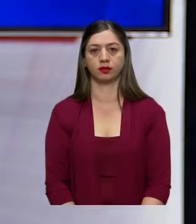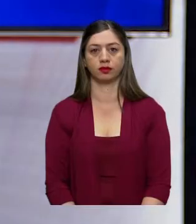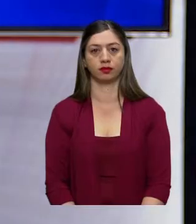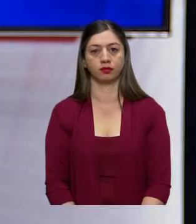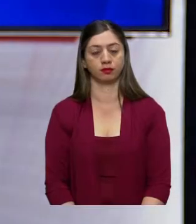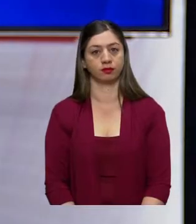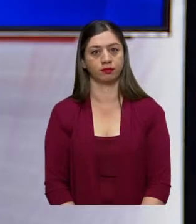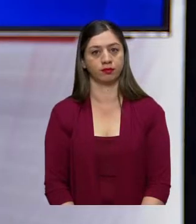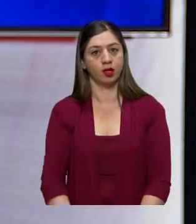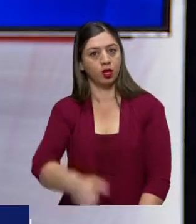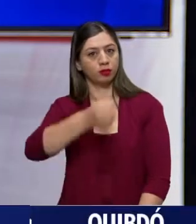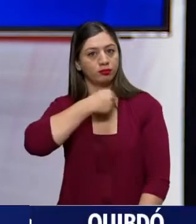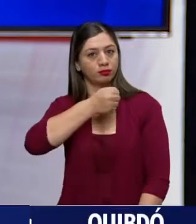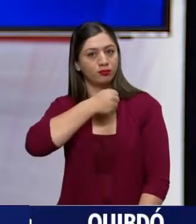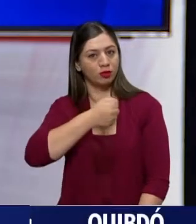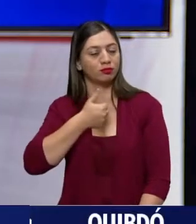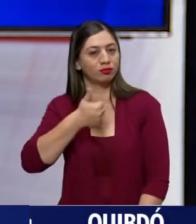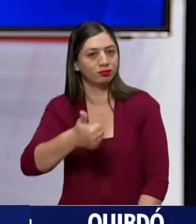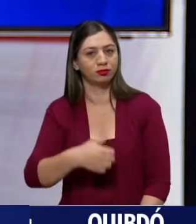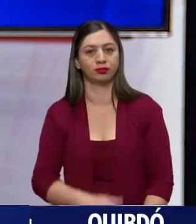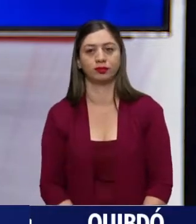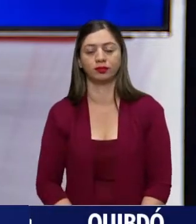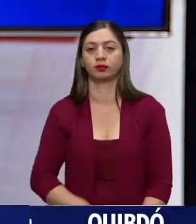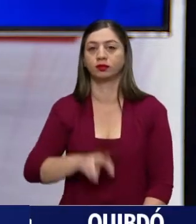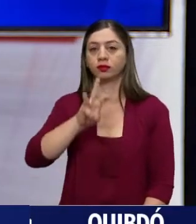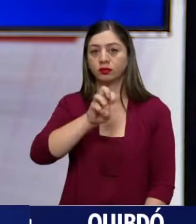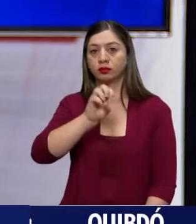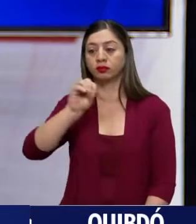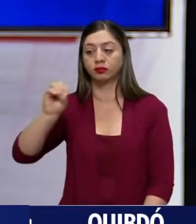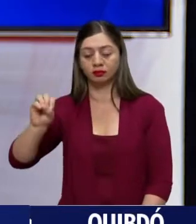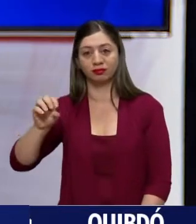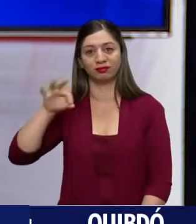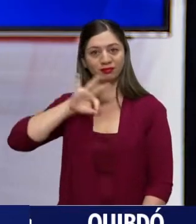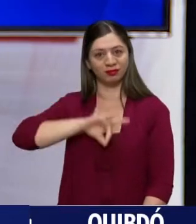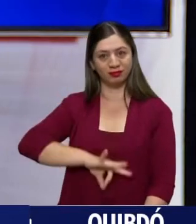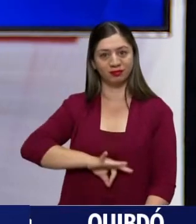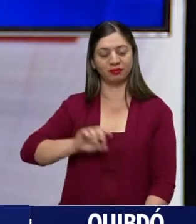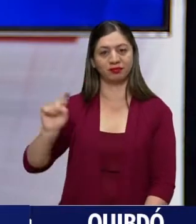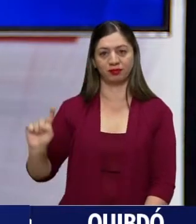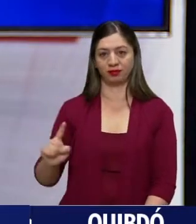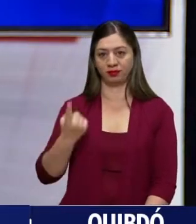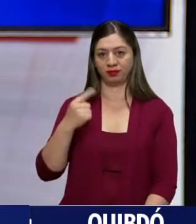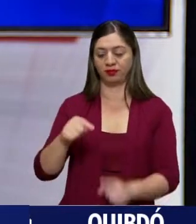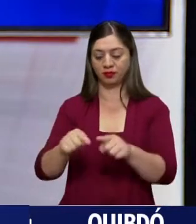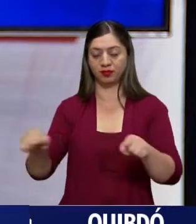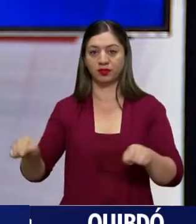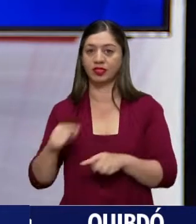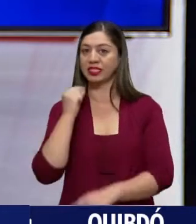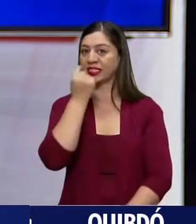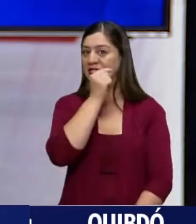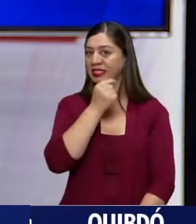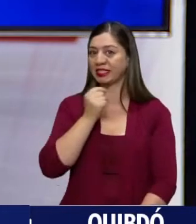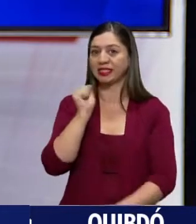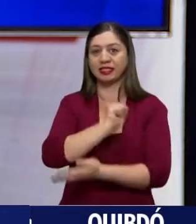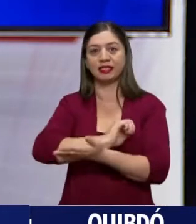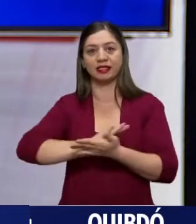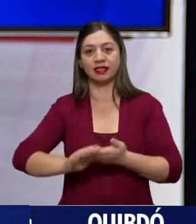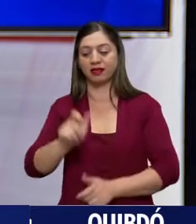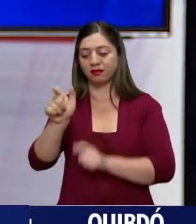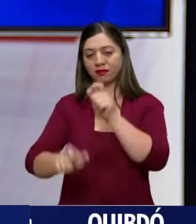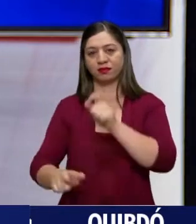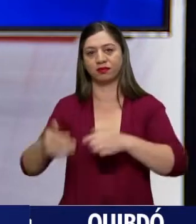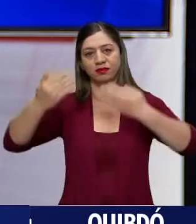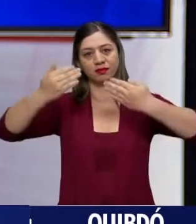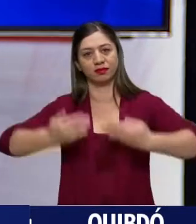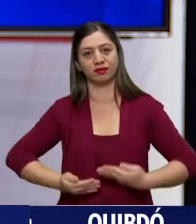Y esta es una buena noticia, más de 800 serán los beneficiados del primer consultorio odontológico gratuito para niños con discapacidad